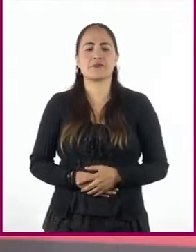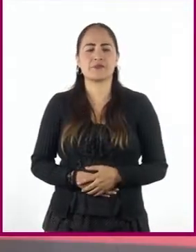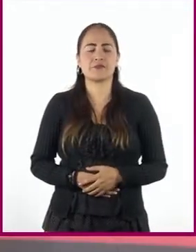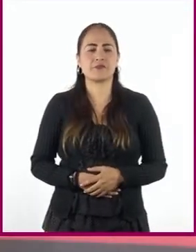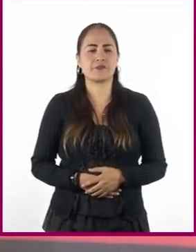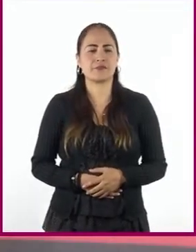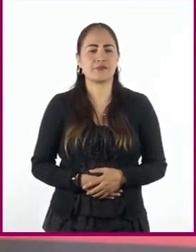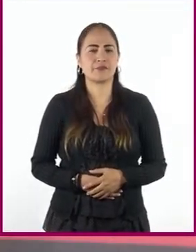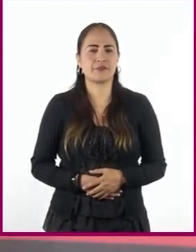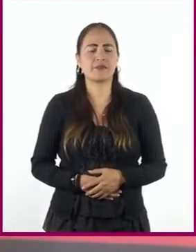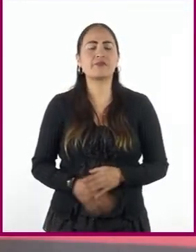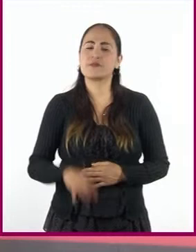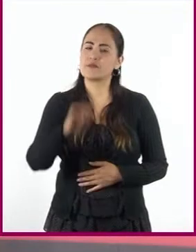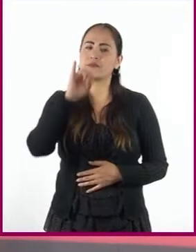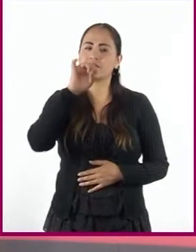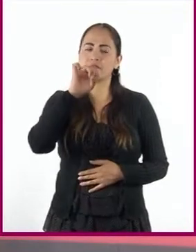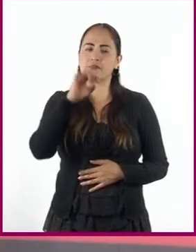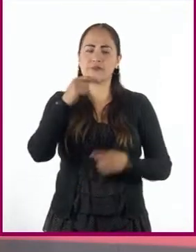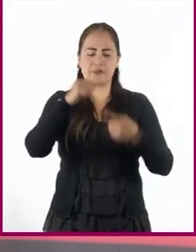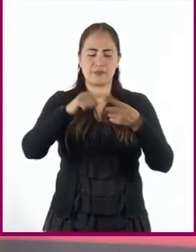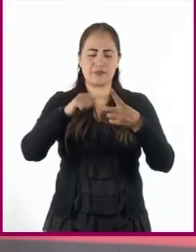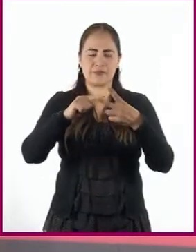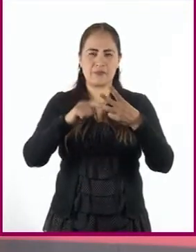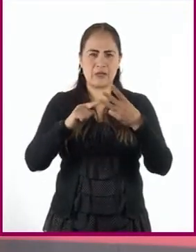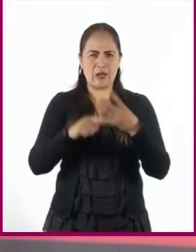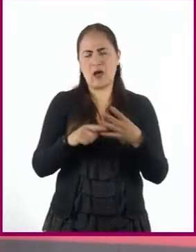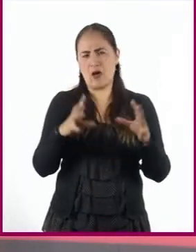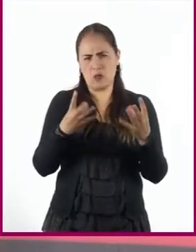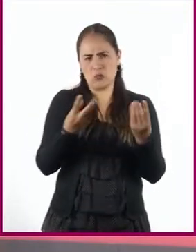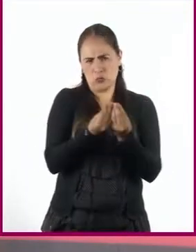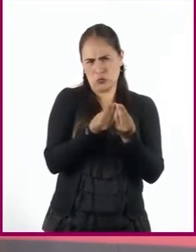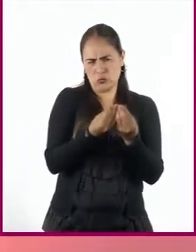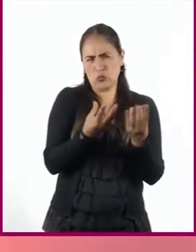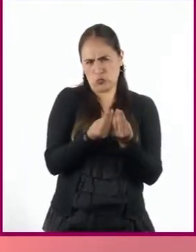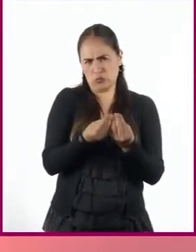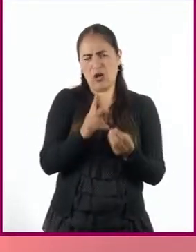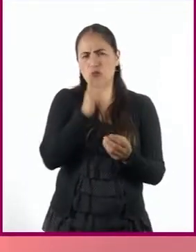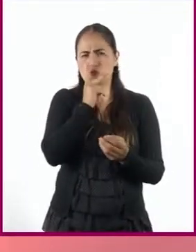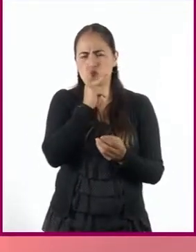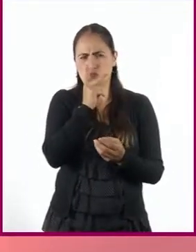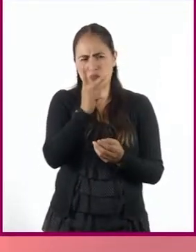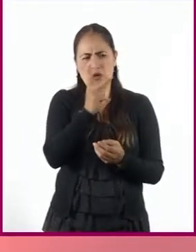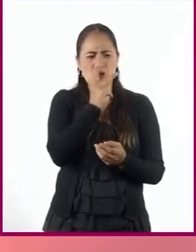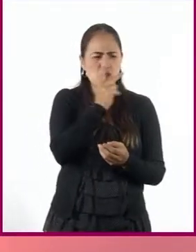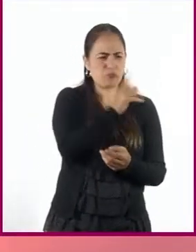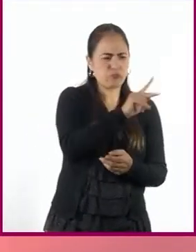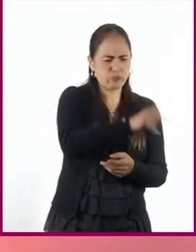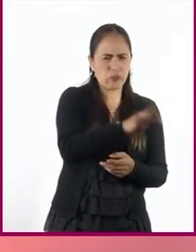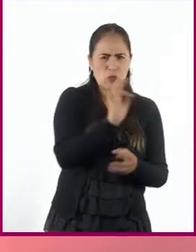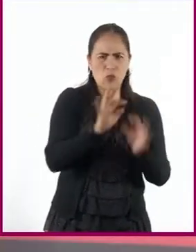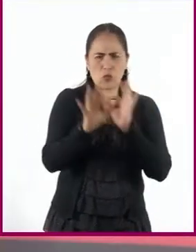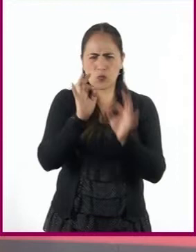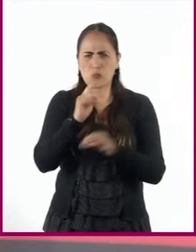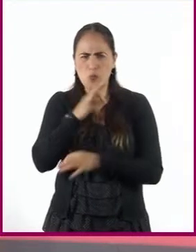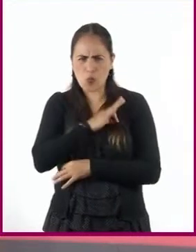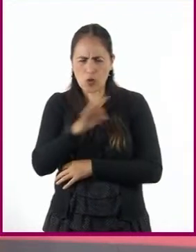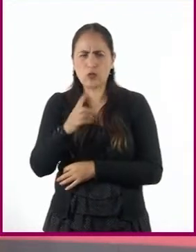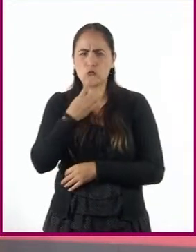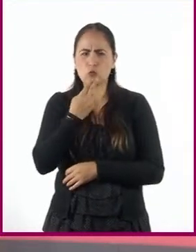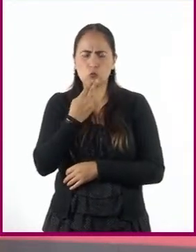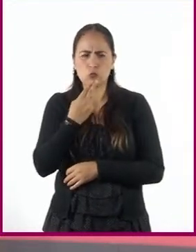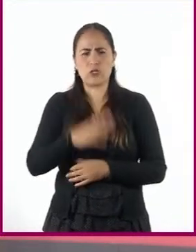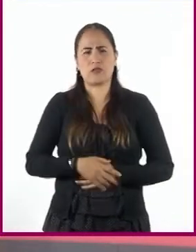Hay que decir que éstas se ocupan de manera conjunta, ¿no, Elena? No se puede decir en primer lugar